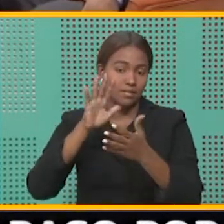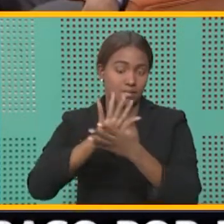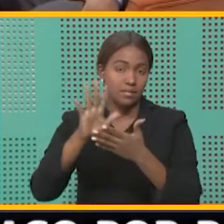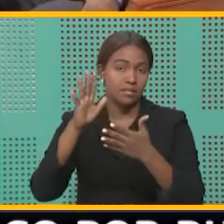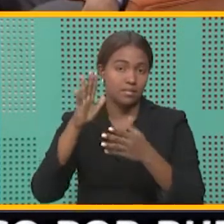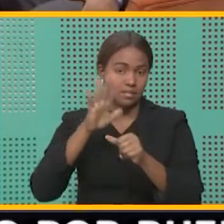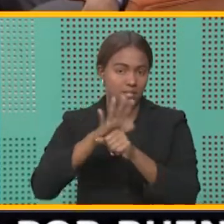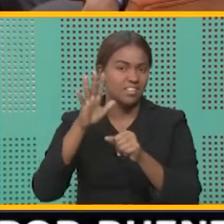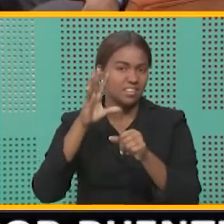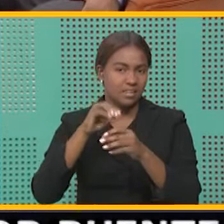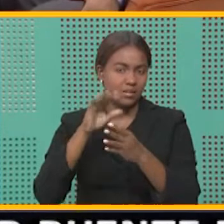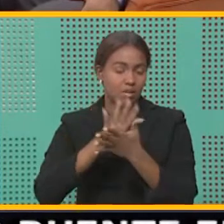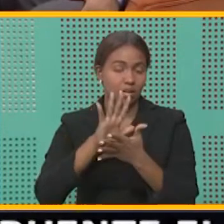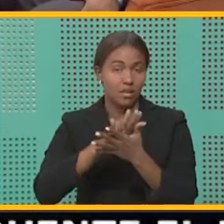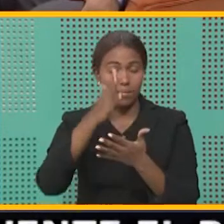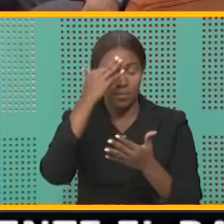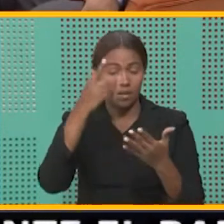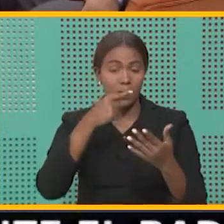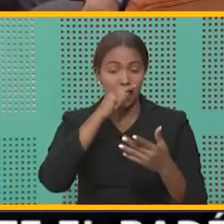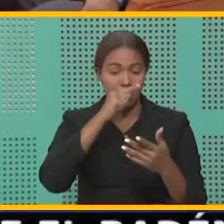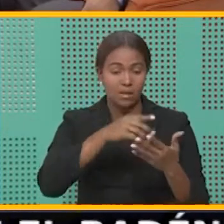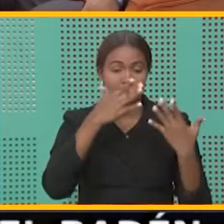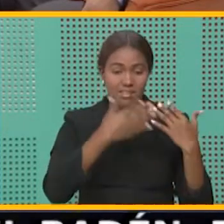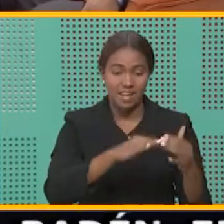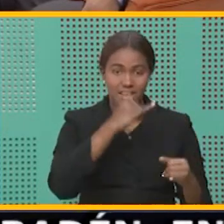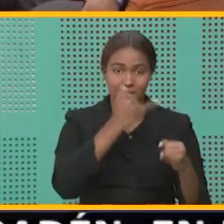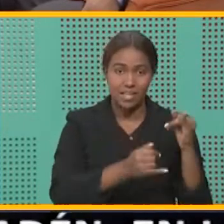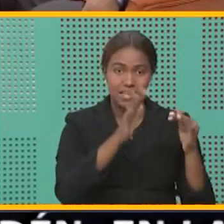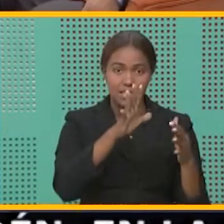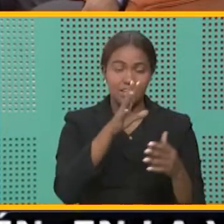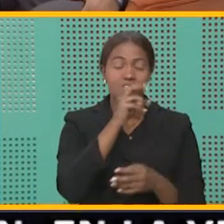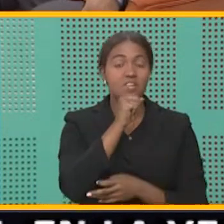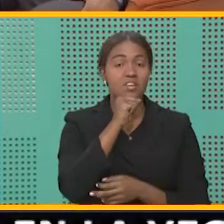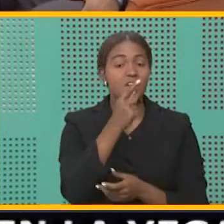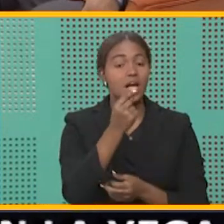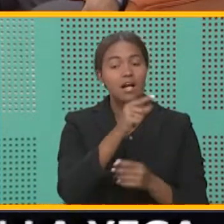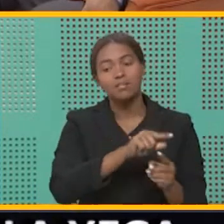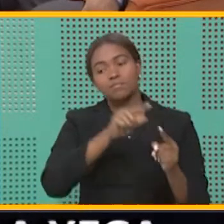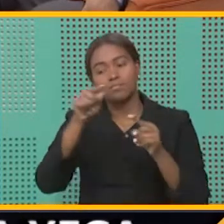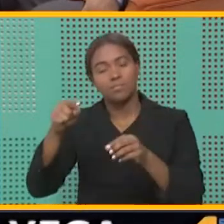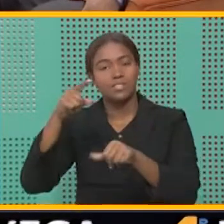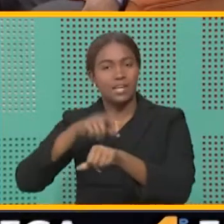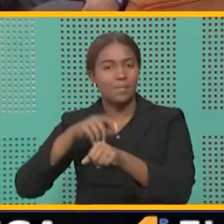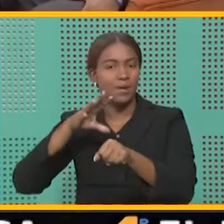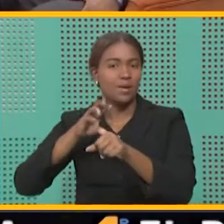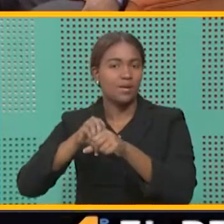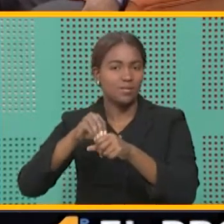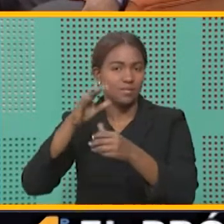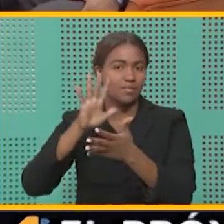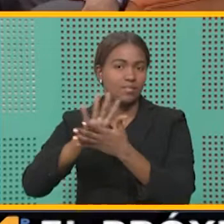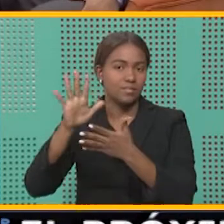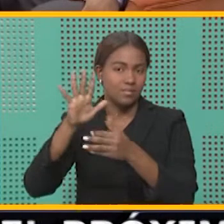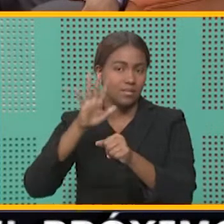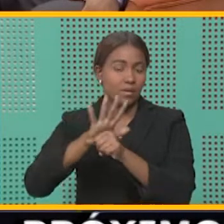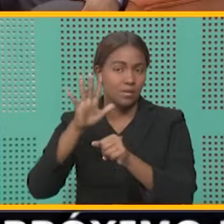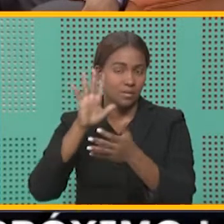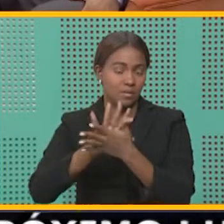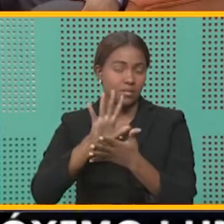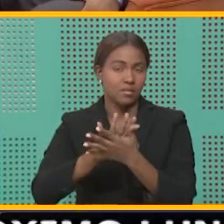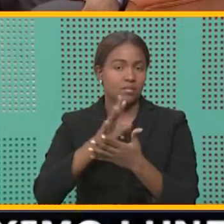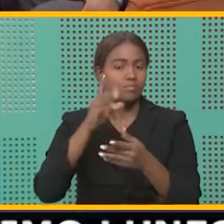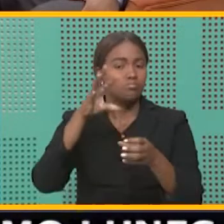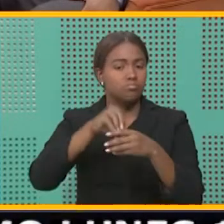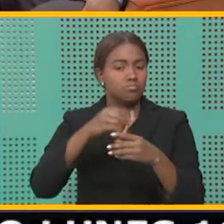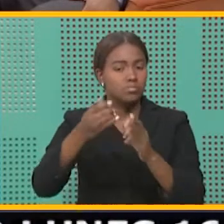complete ese ciclo de los 5 años, ¿hacia dónde va? Va hacia la TAN de extendida. Y aquí entra en juego un aspecto de inclusión